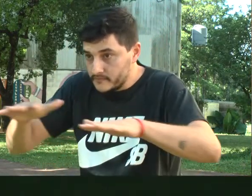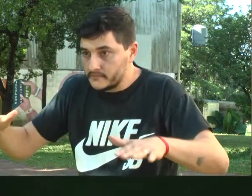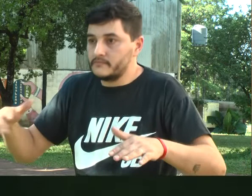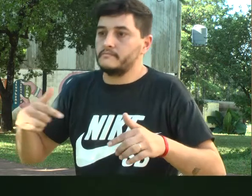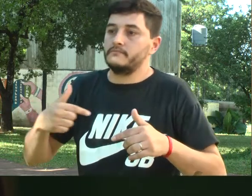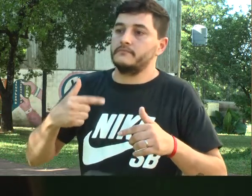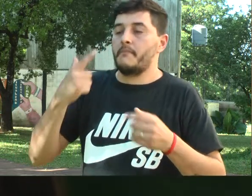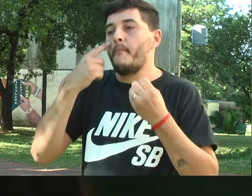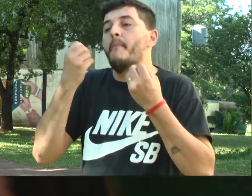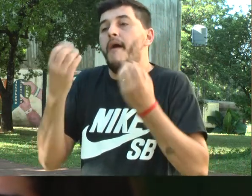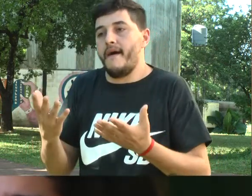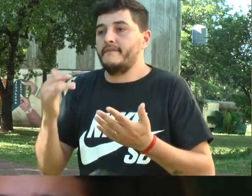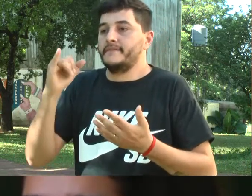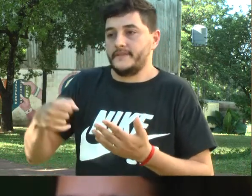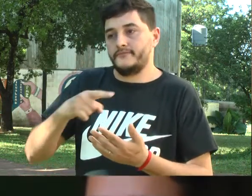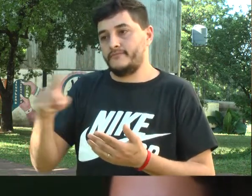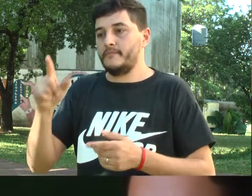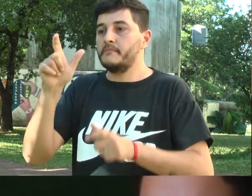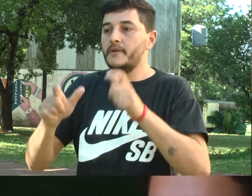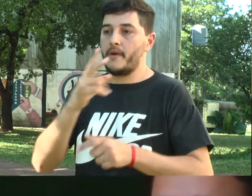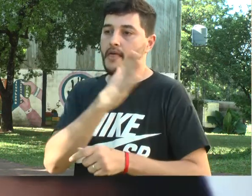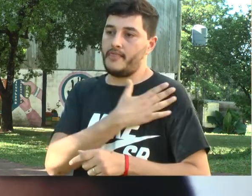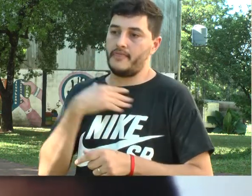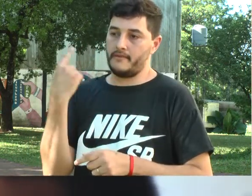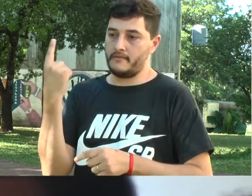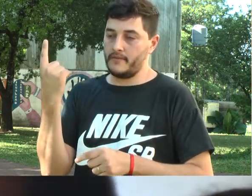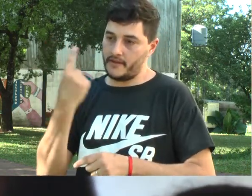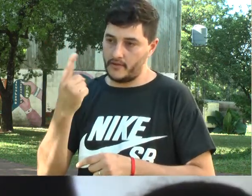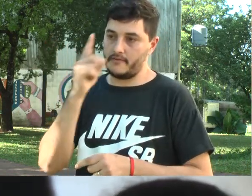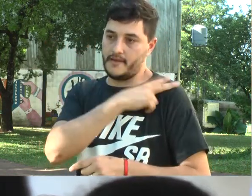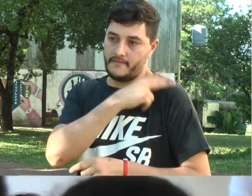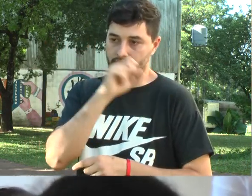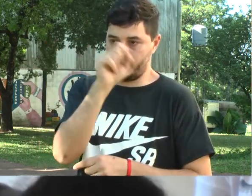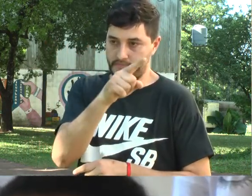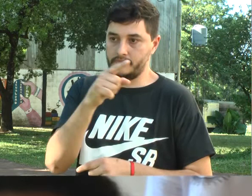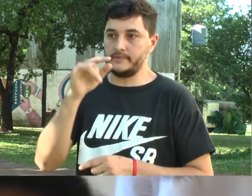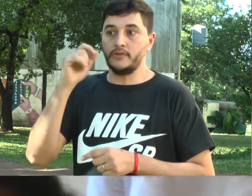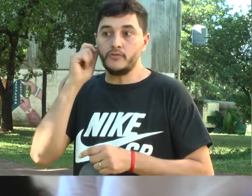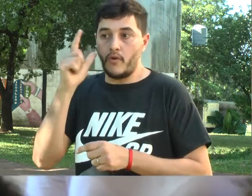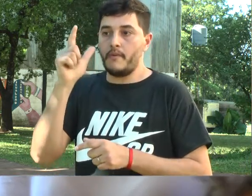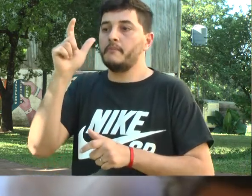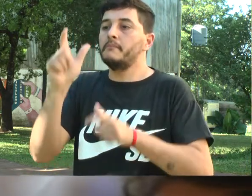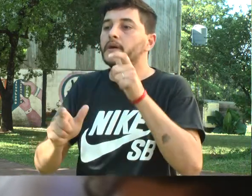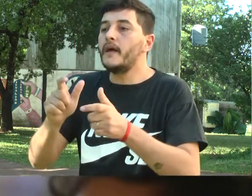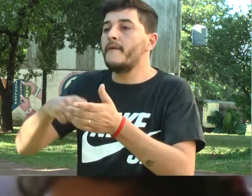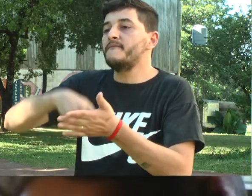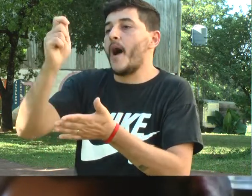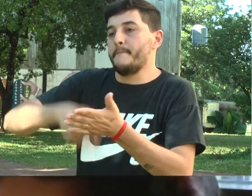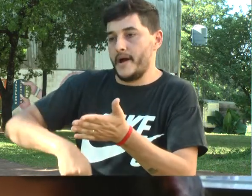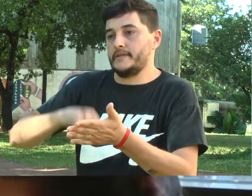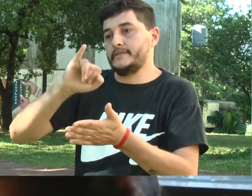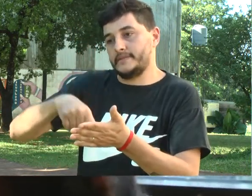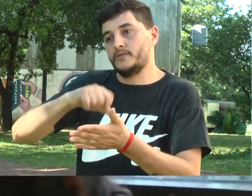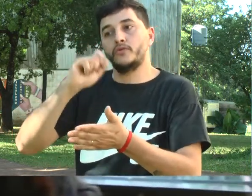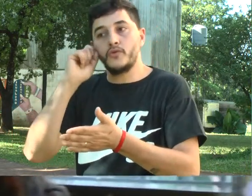Nosotros queríamos enseñar, pero había como dificultades. Gracias al apoyo de